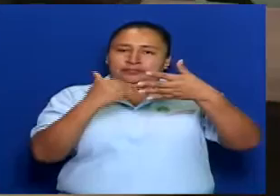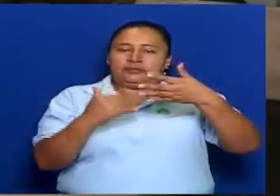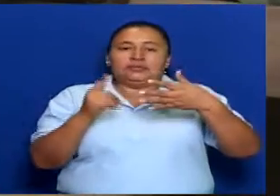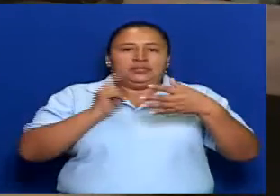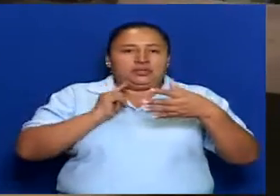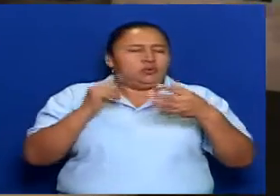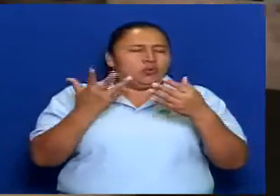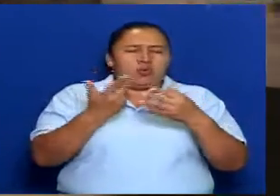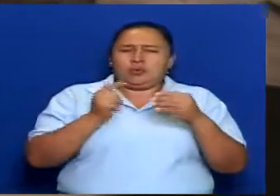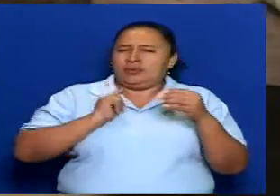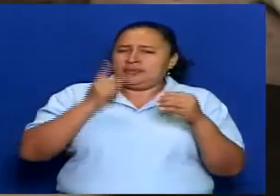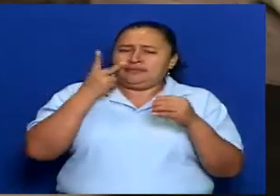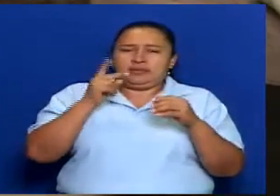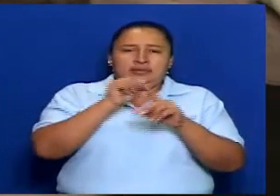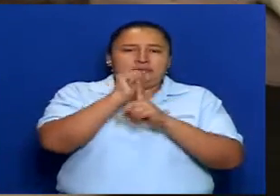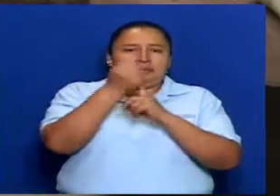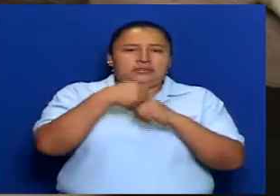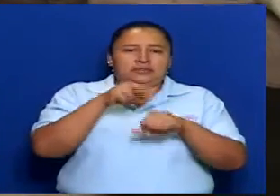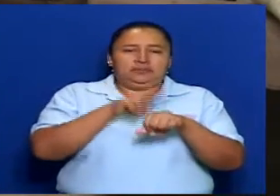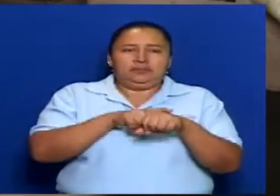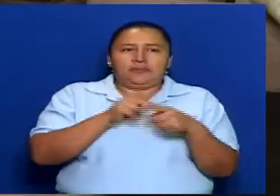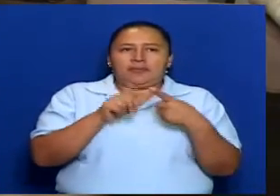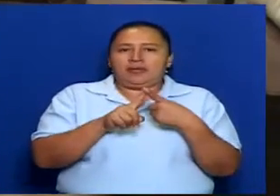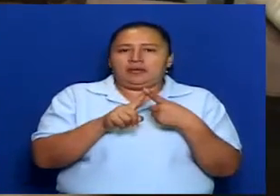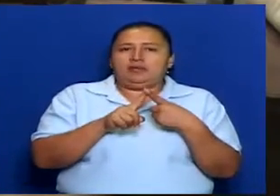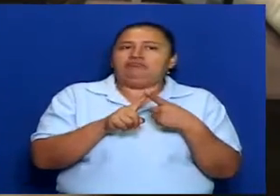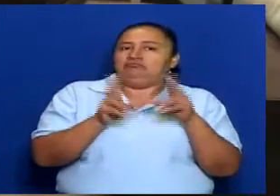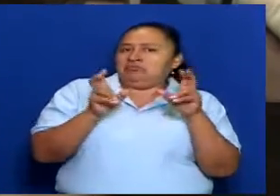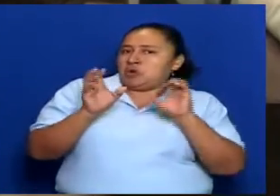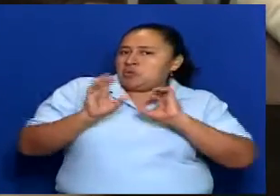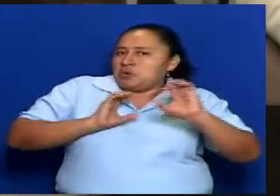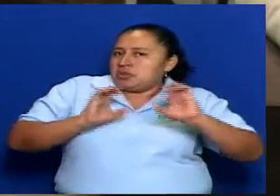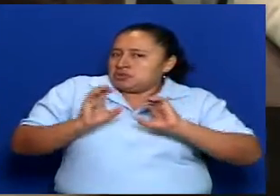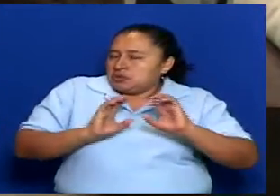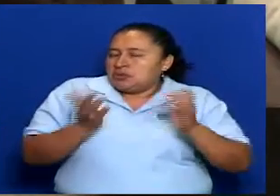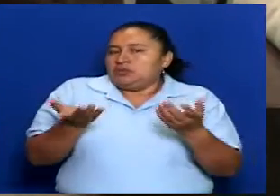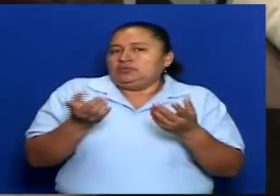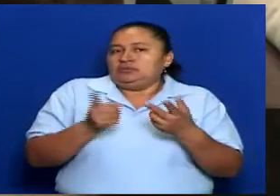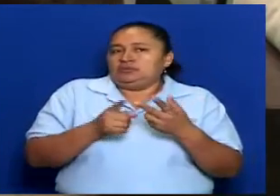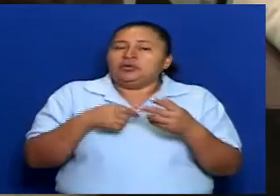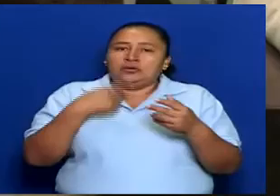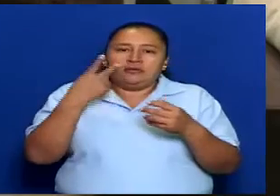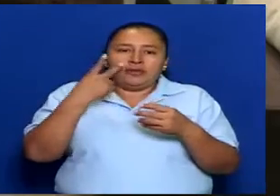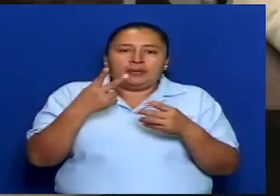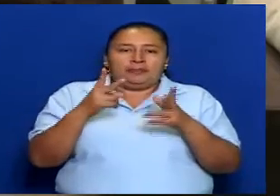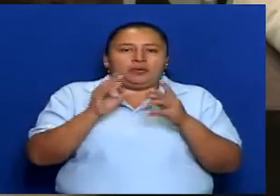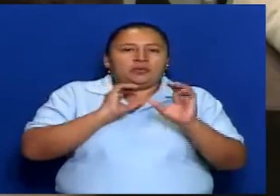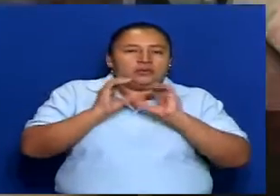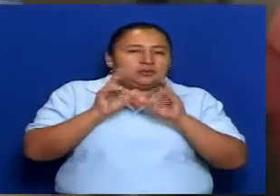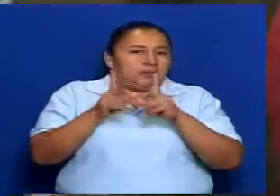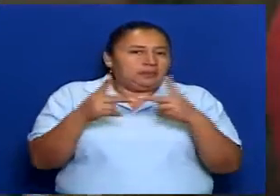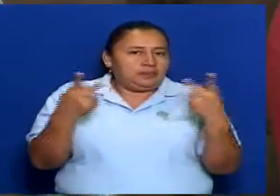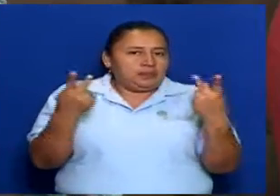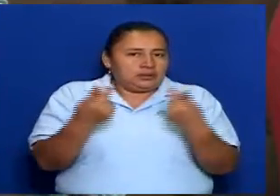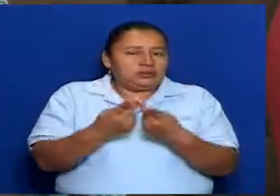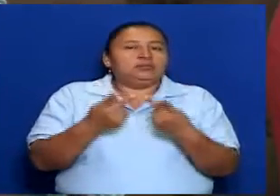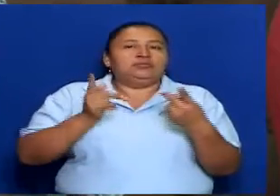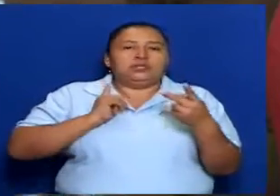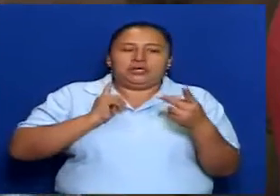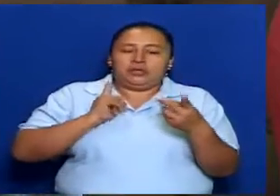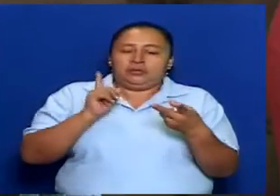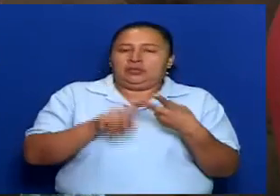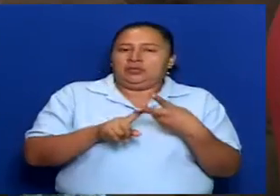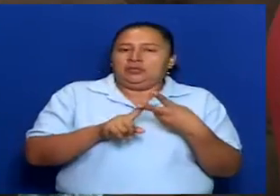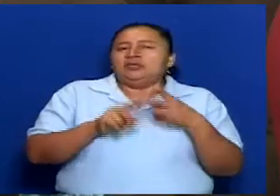Asamblea Nacional. Tiene la parte de comunicación, en lo que es comunicación prensa, tiene ese aspecto.